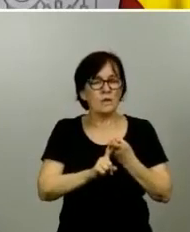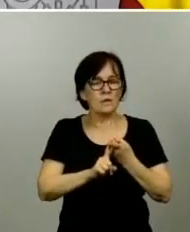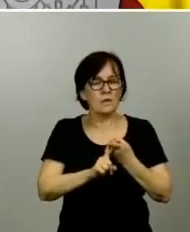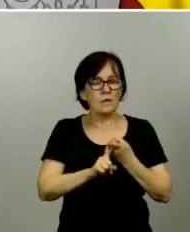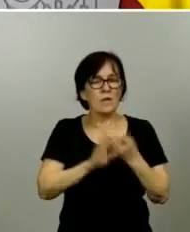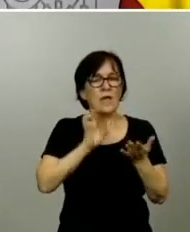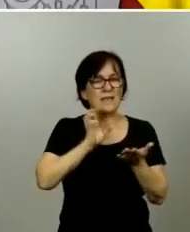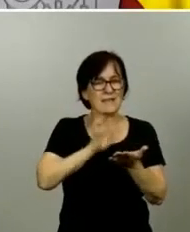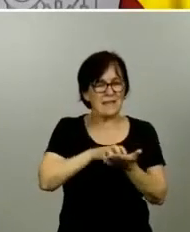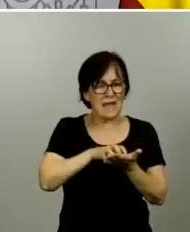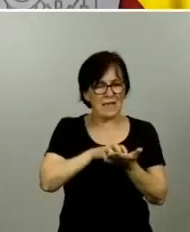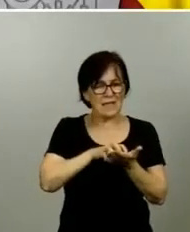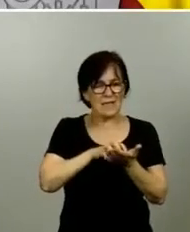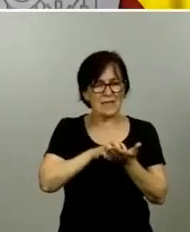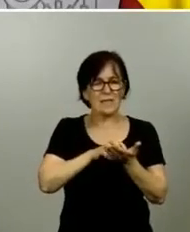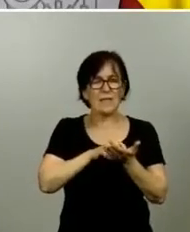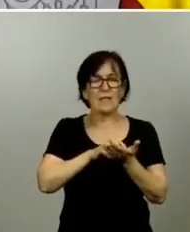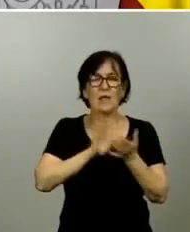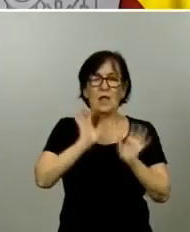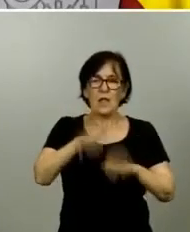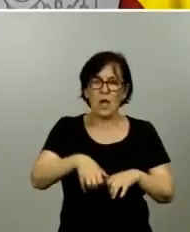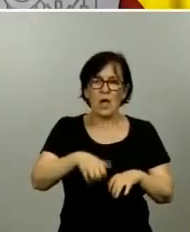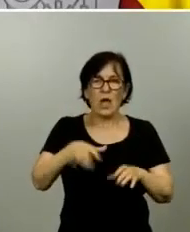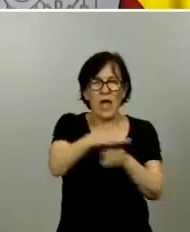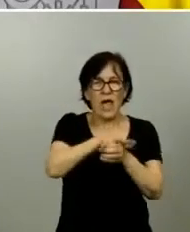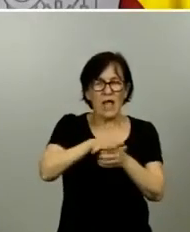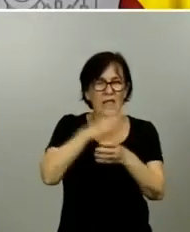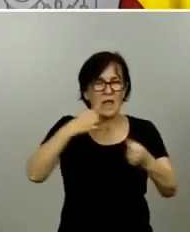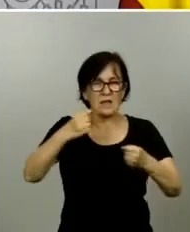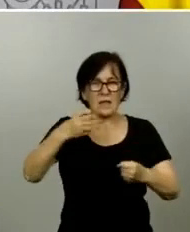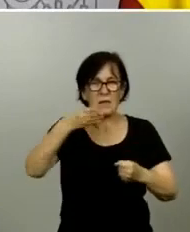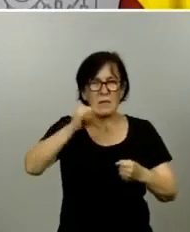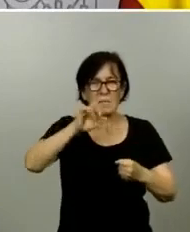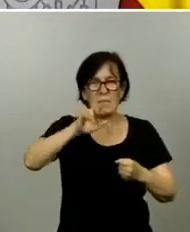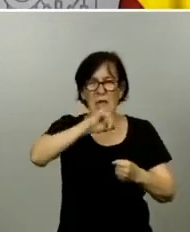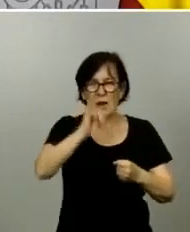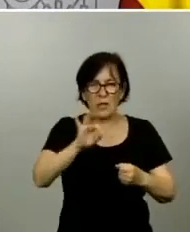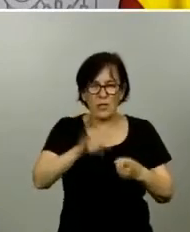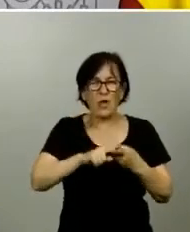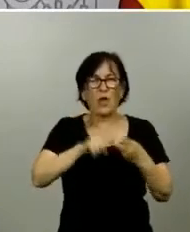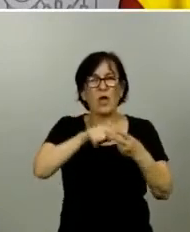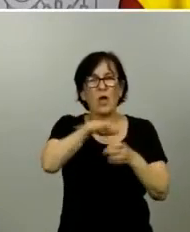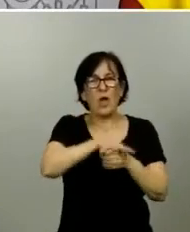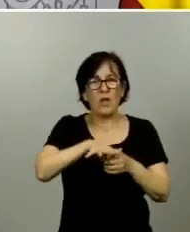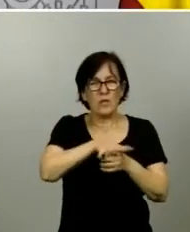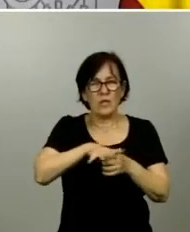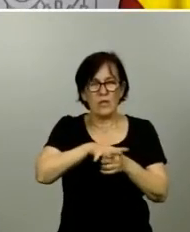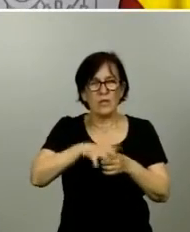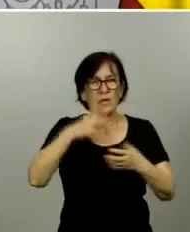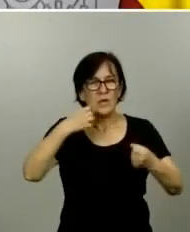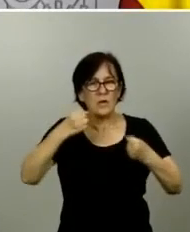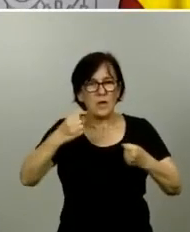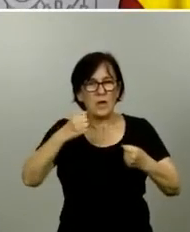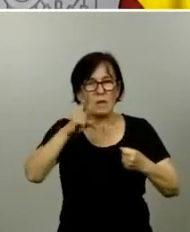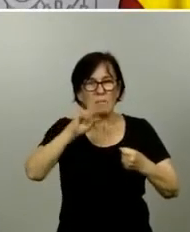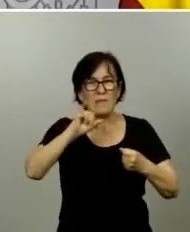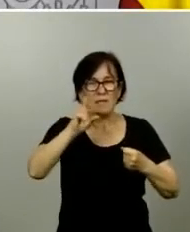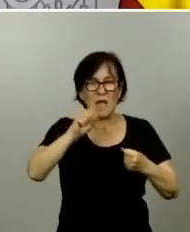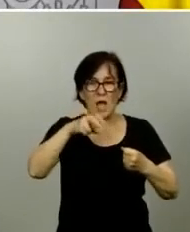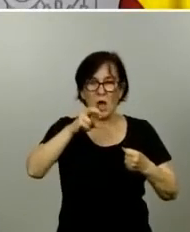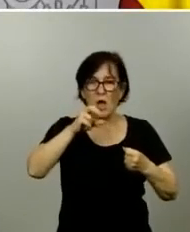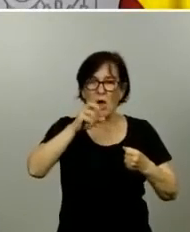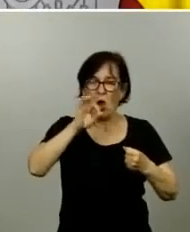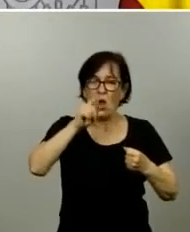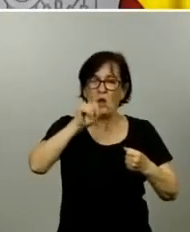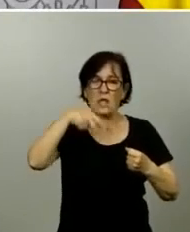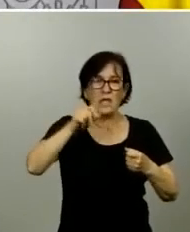León el área de salud del Bierzo que integra la comarca del Bierzo y la zona básica de salud de Villablino en la Ciana que